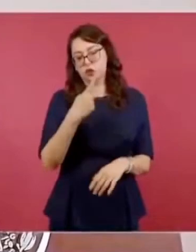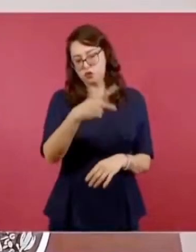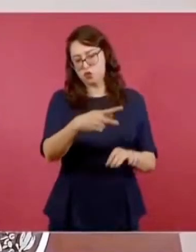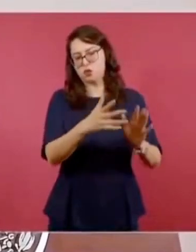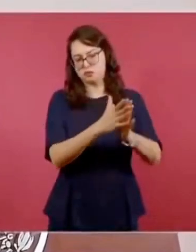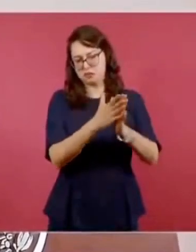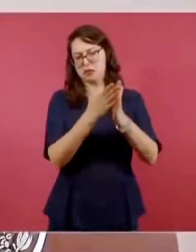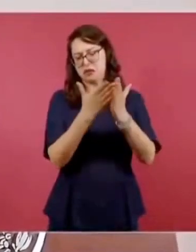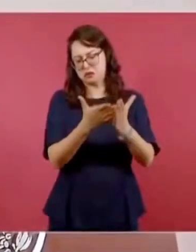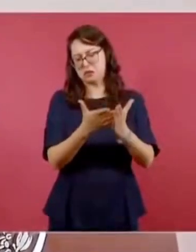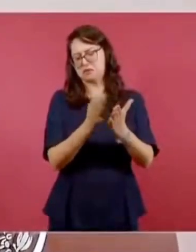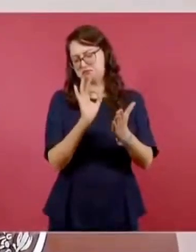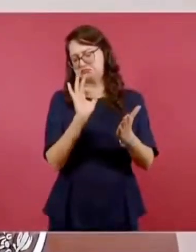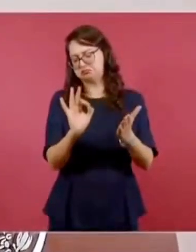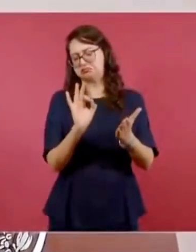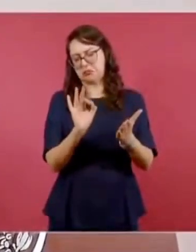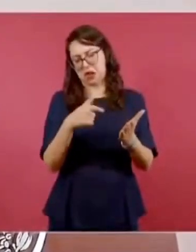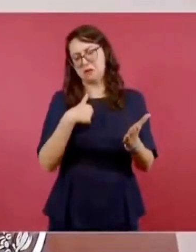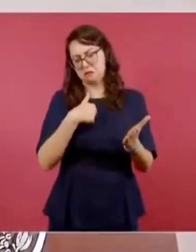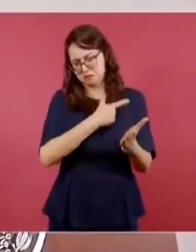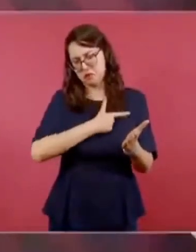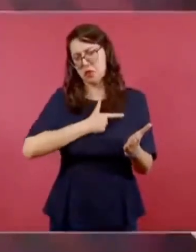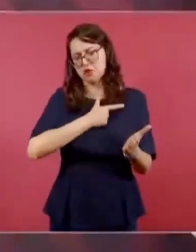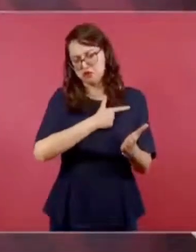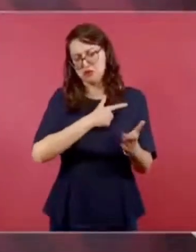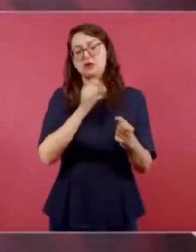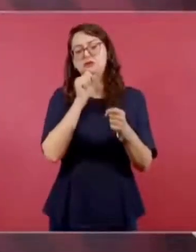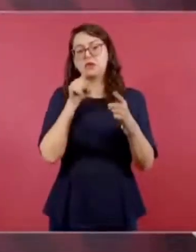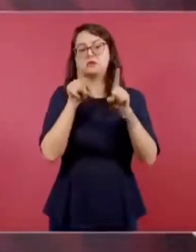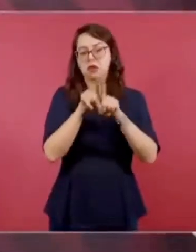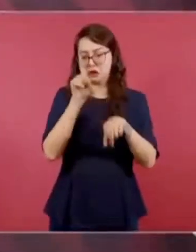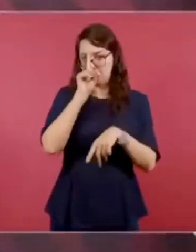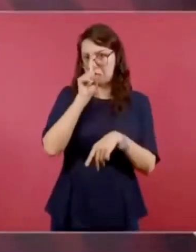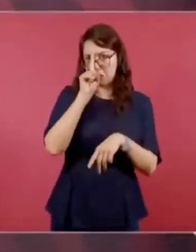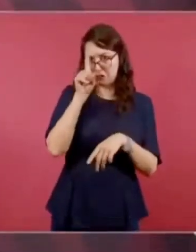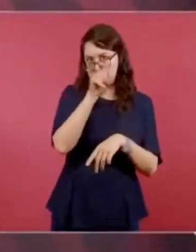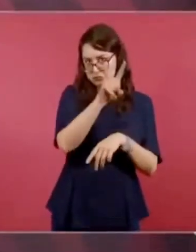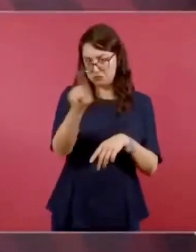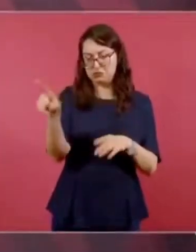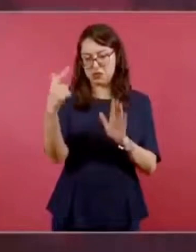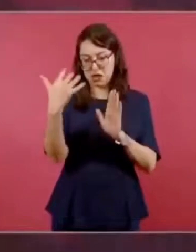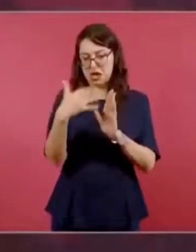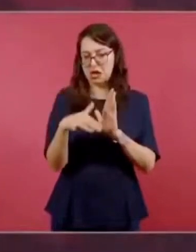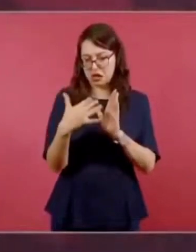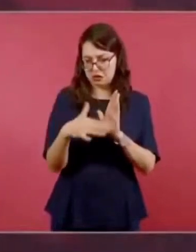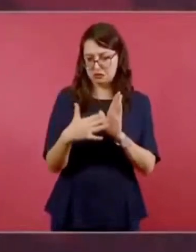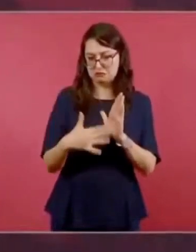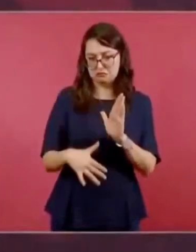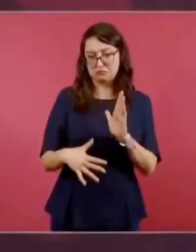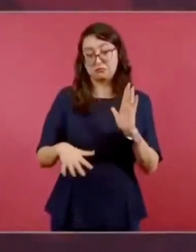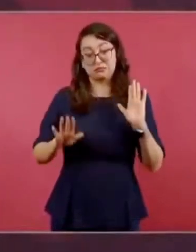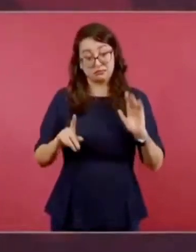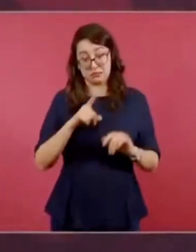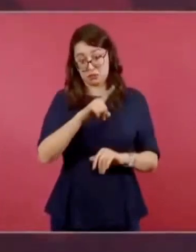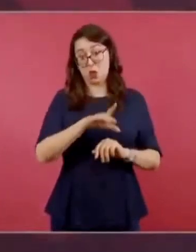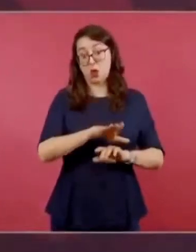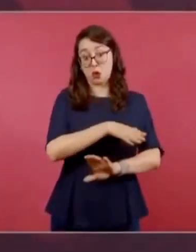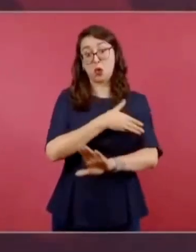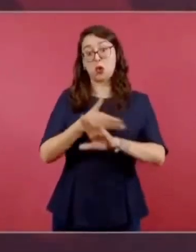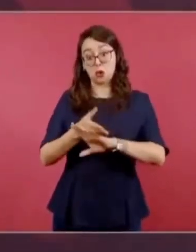mi apreciación, que también la recomiendo, aunque es antivillista.